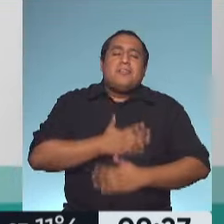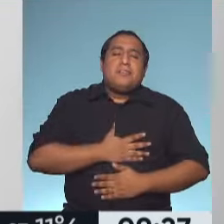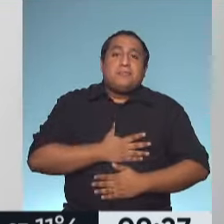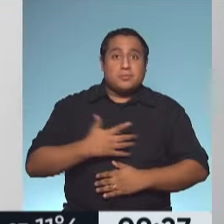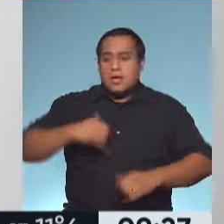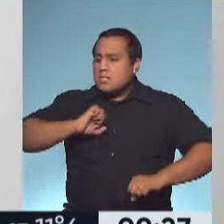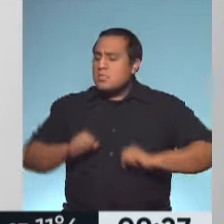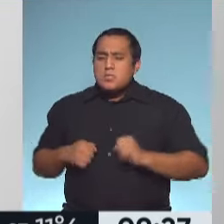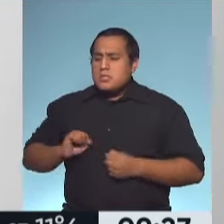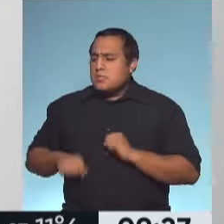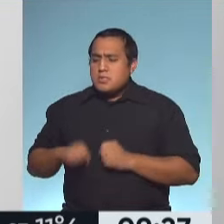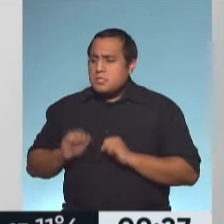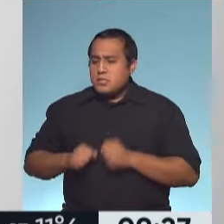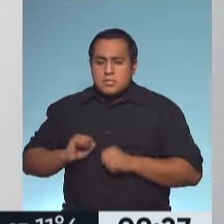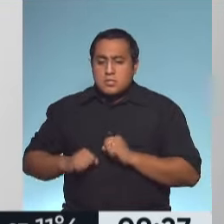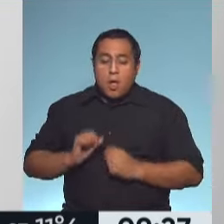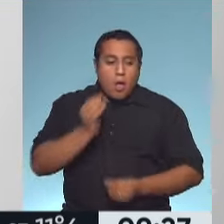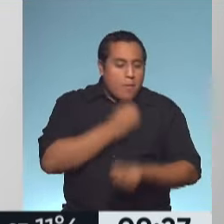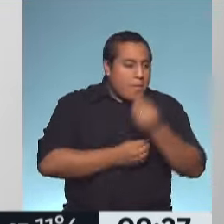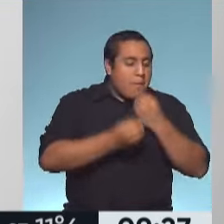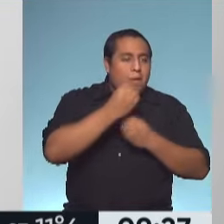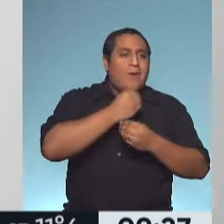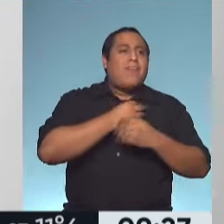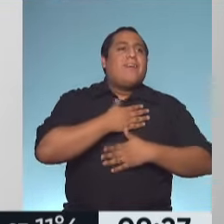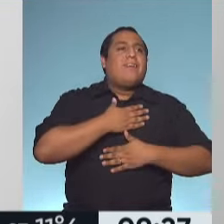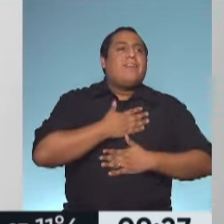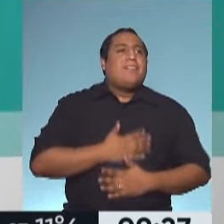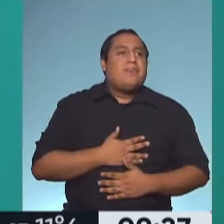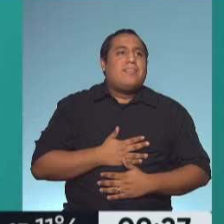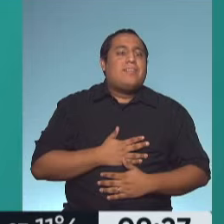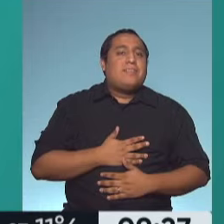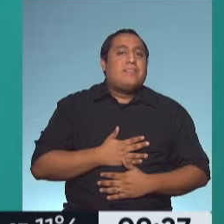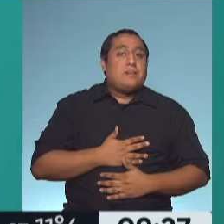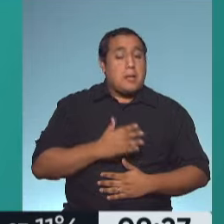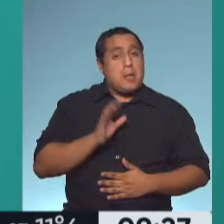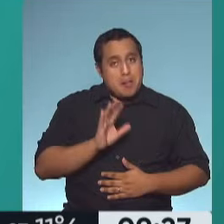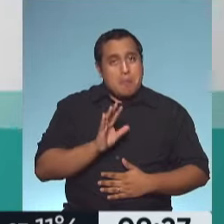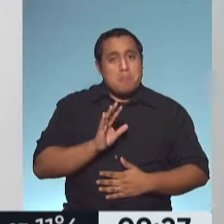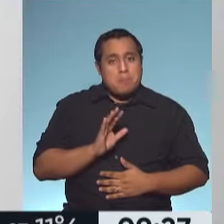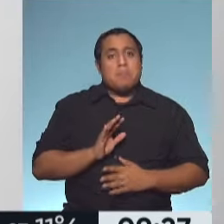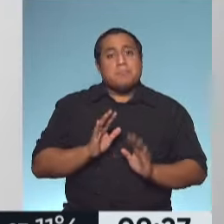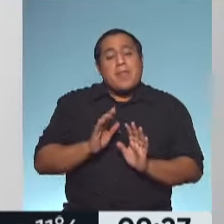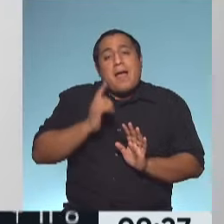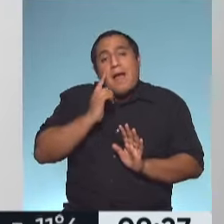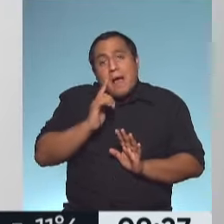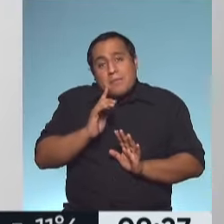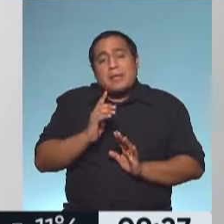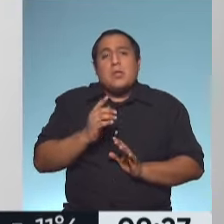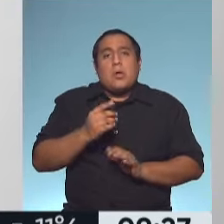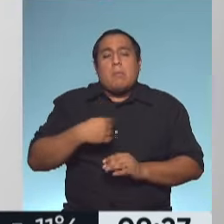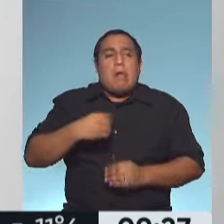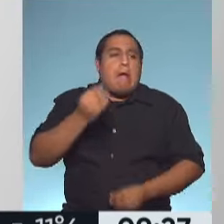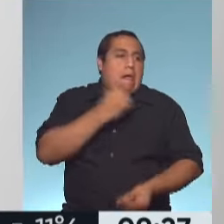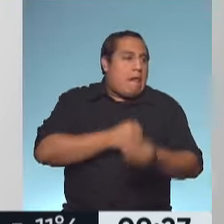ansiedad muchas veces se resuelve con la comida y, bueno, habría que, tendríamos que ver cómo evitar